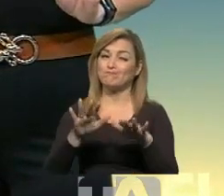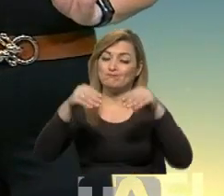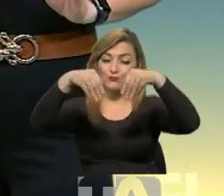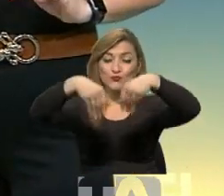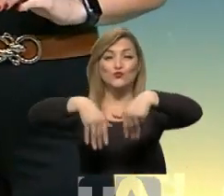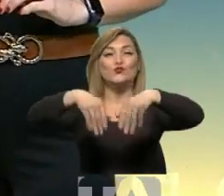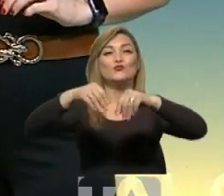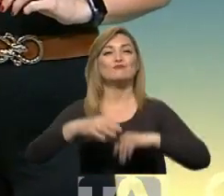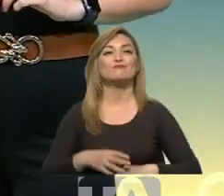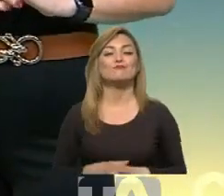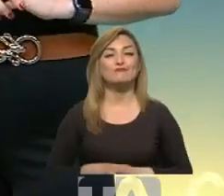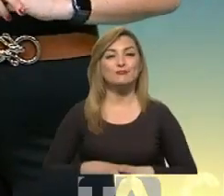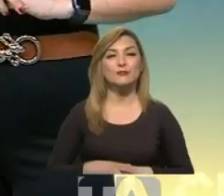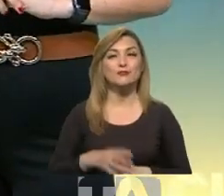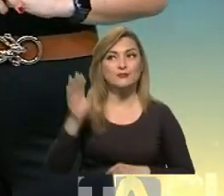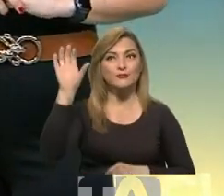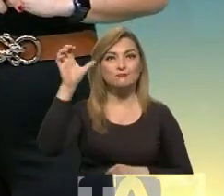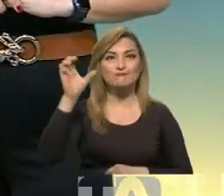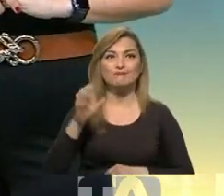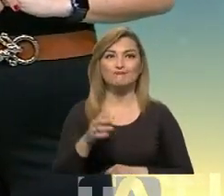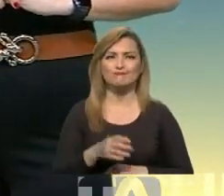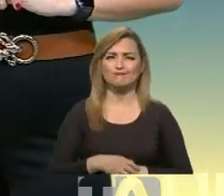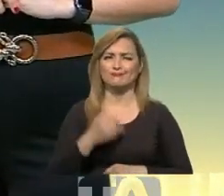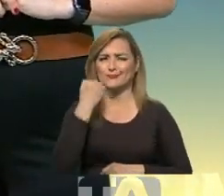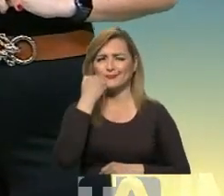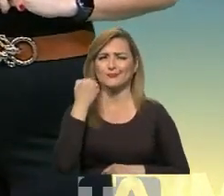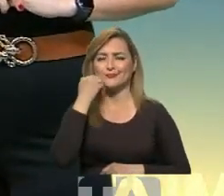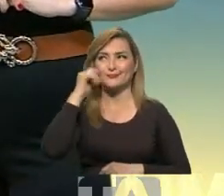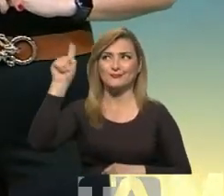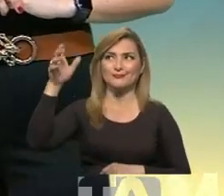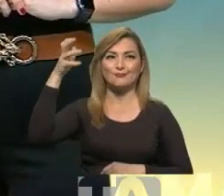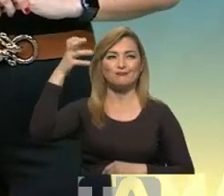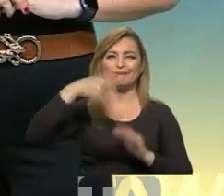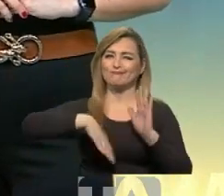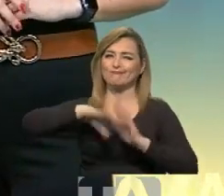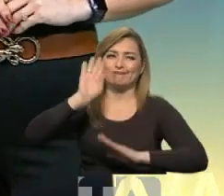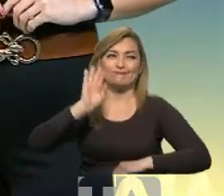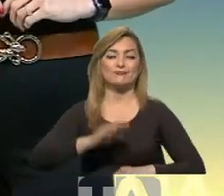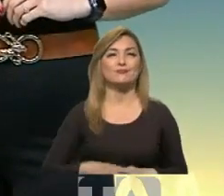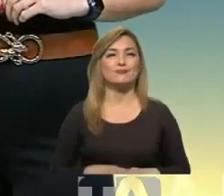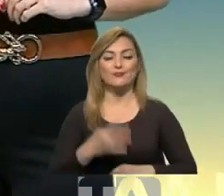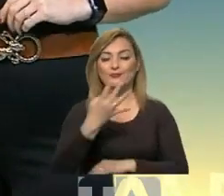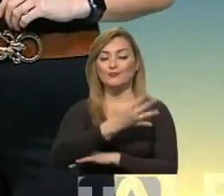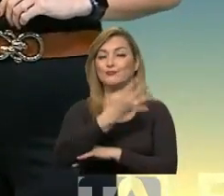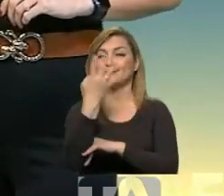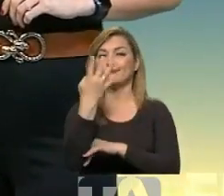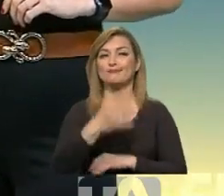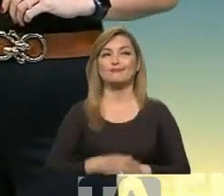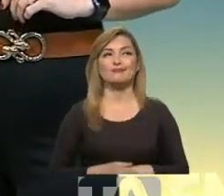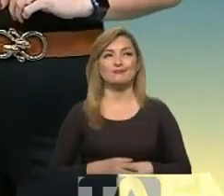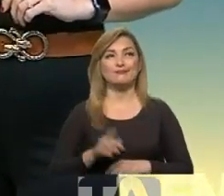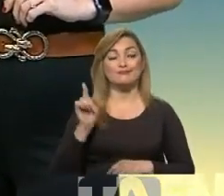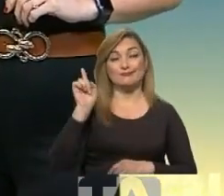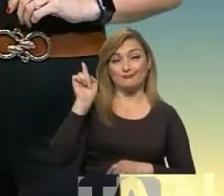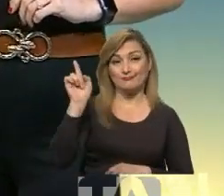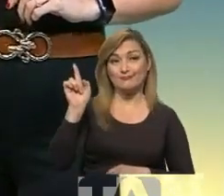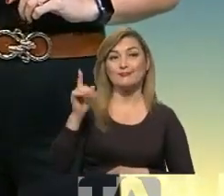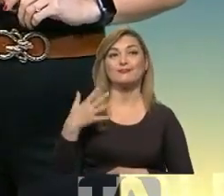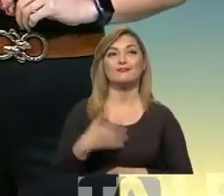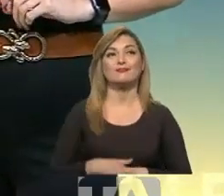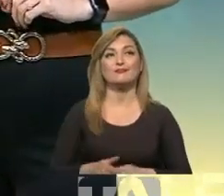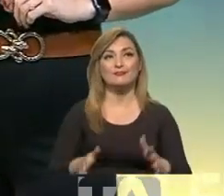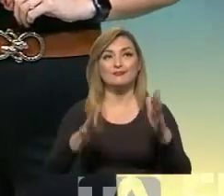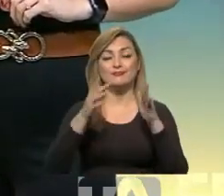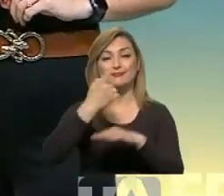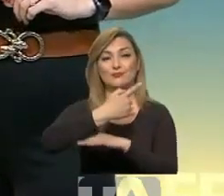precipitaciones, por lo que se tendrá un clima bastante agradable con sol la mayor parte de estos cuatro días. Montañita, mucha atención,